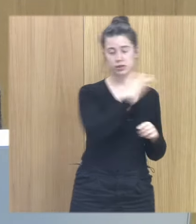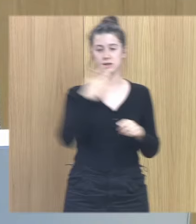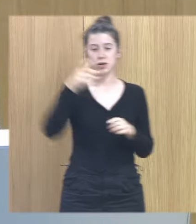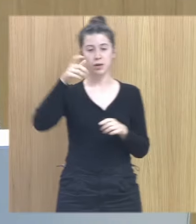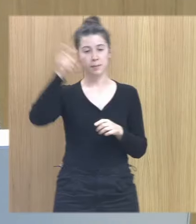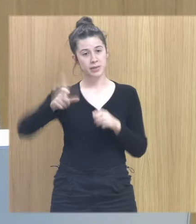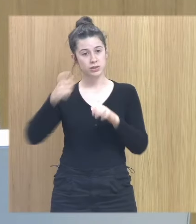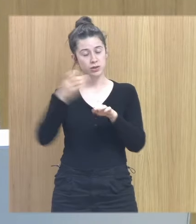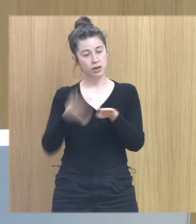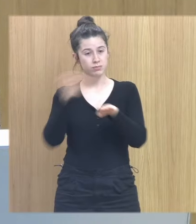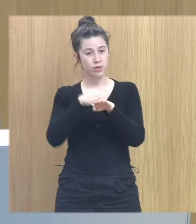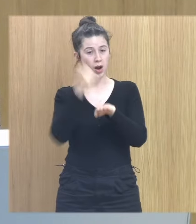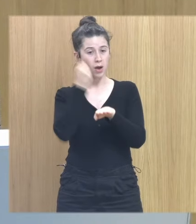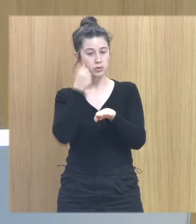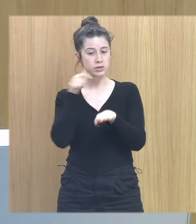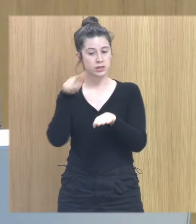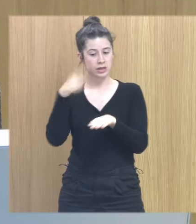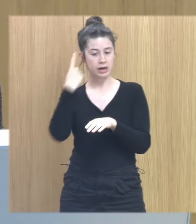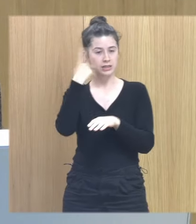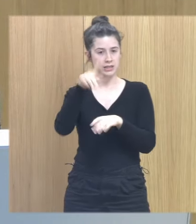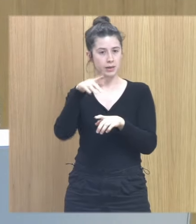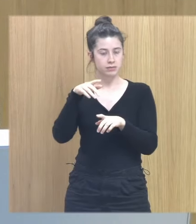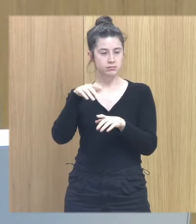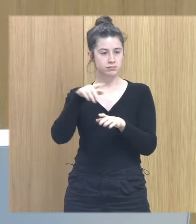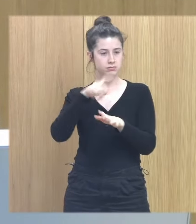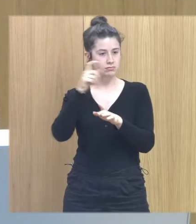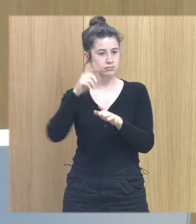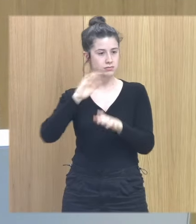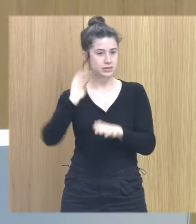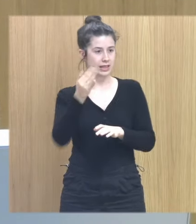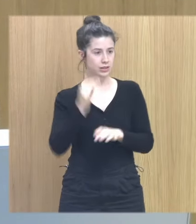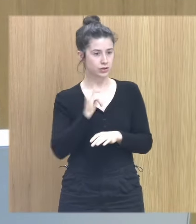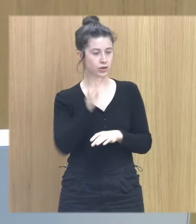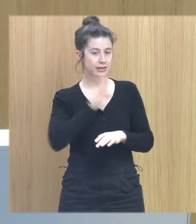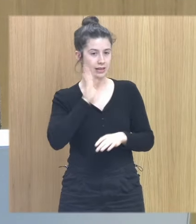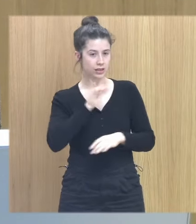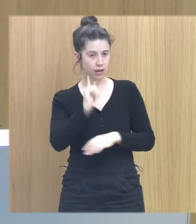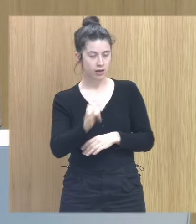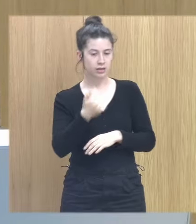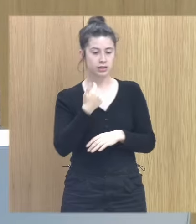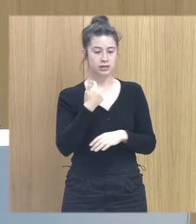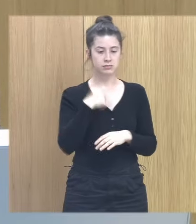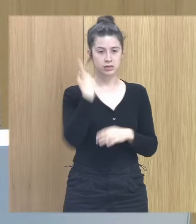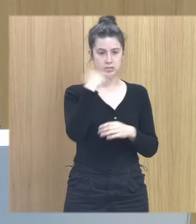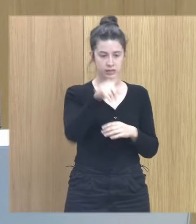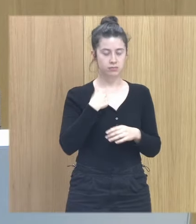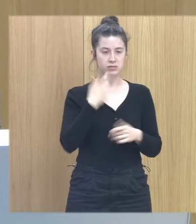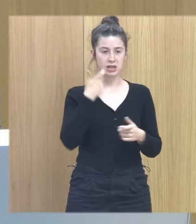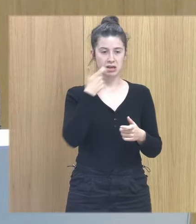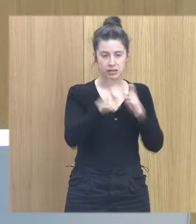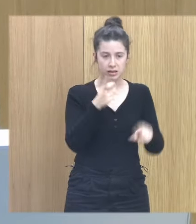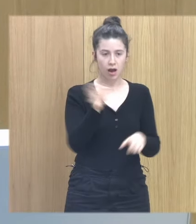consciente de estar cometiendo un delito. Es decir, yo puedo pegar a un niño por descontrol. Yo puedo gritar e insultar a un niño por